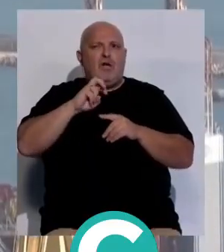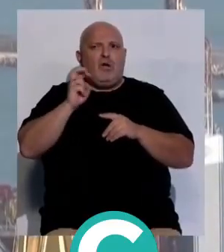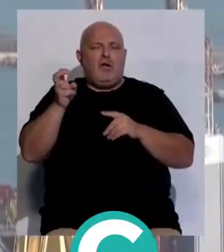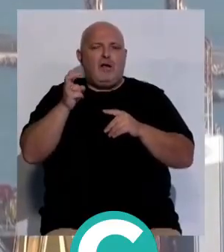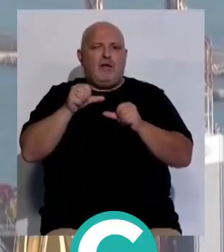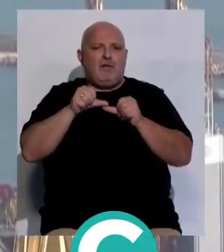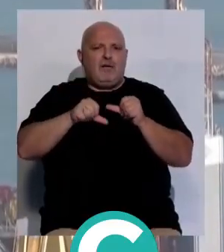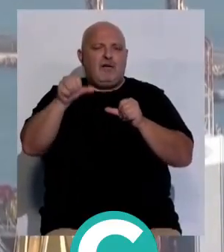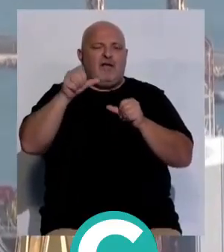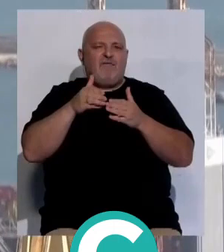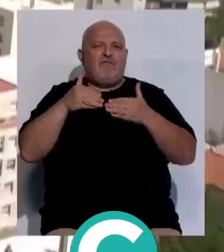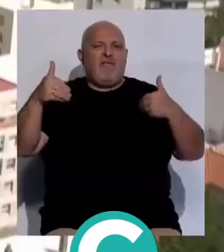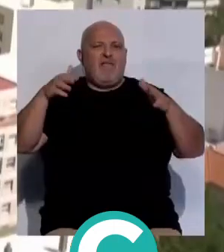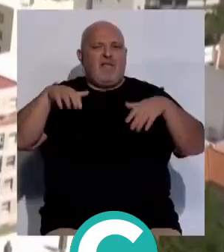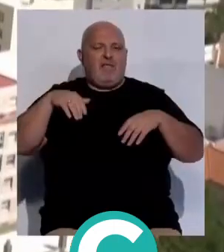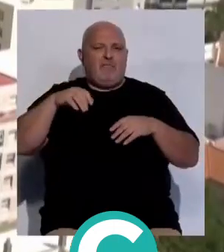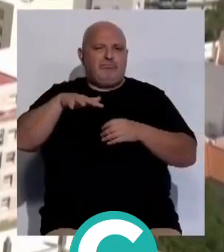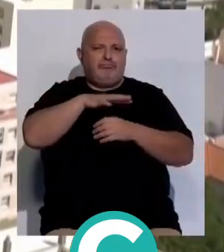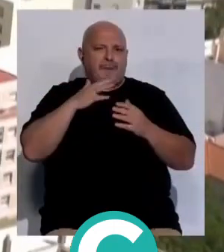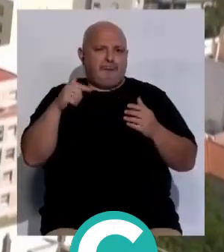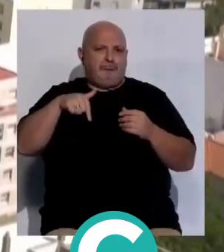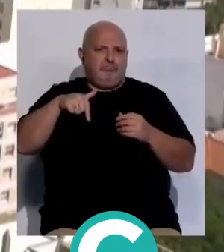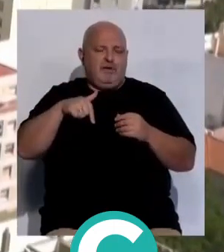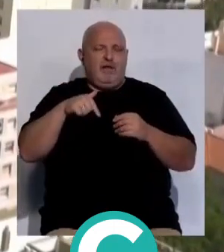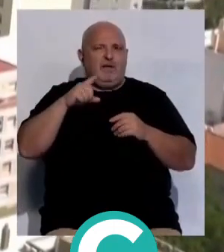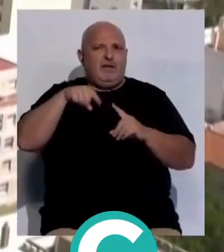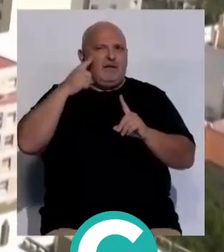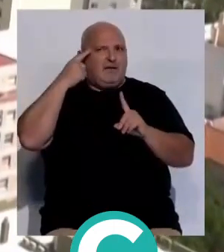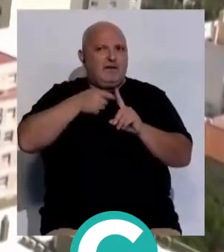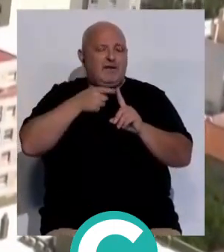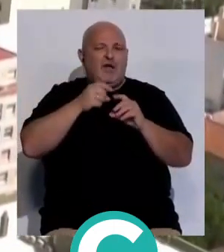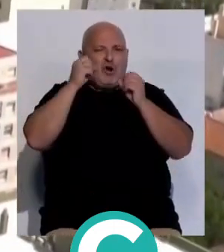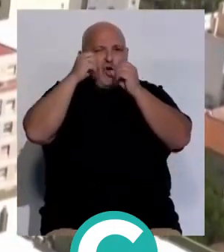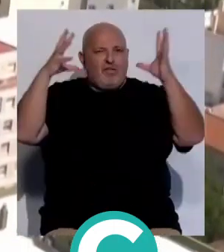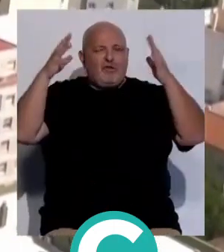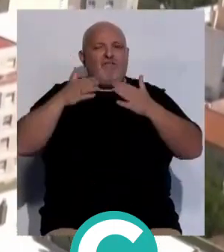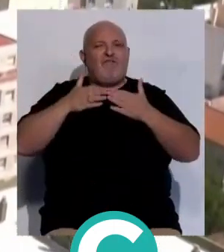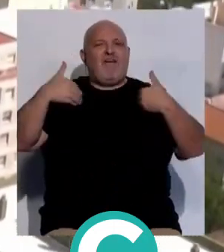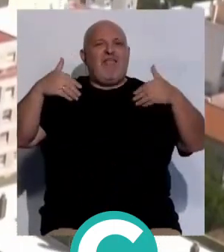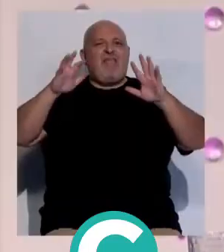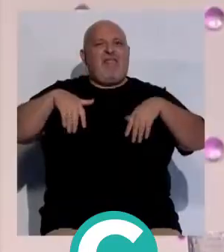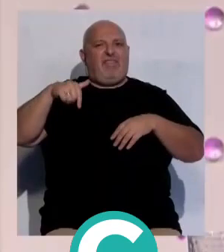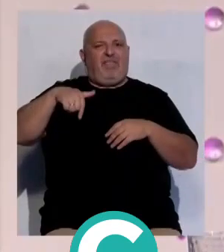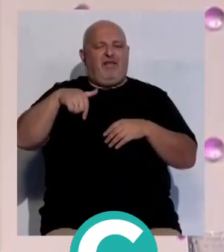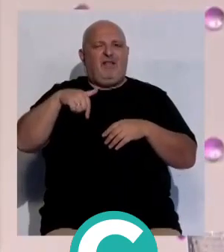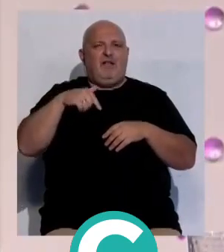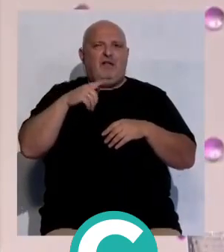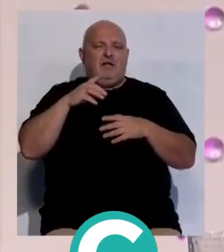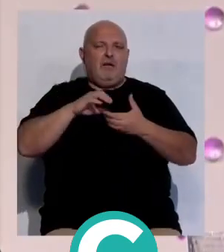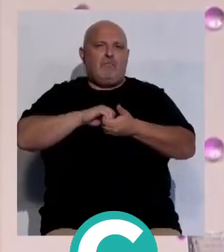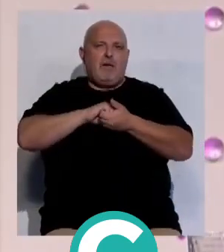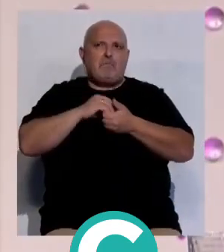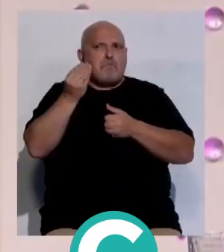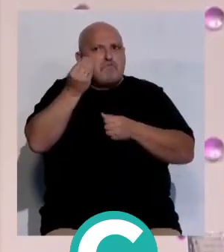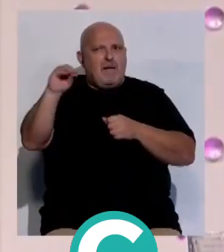con una mirada a la bahía como área metropolitana. Para también que el concepto bahía, más allá de una manconidad,